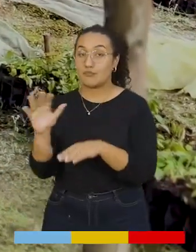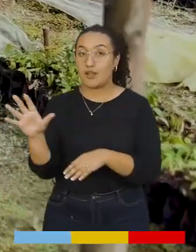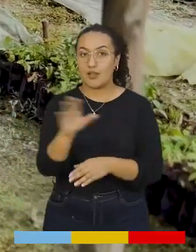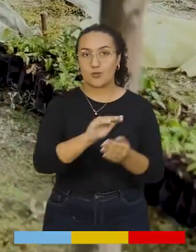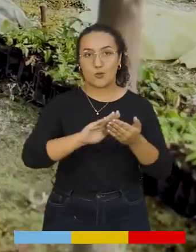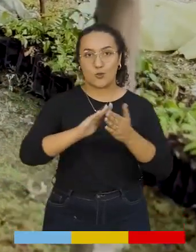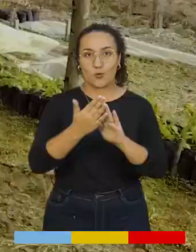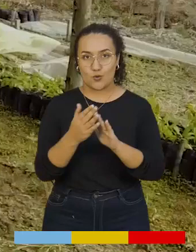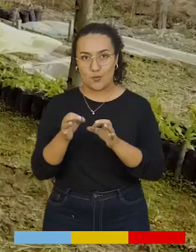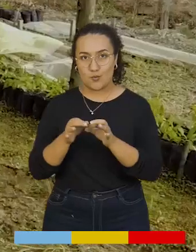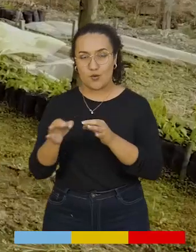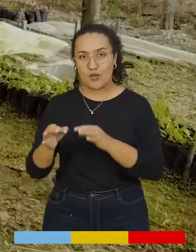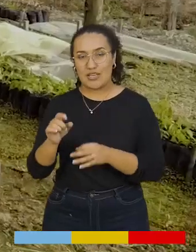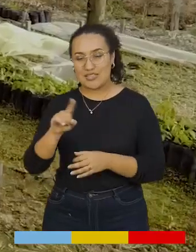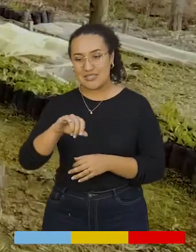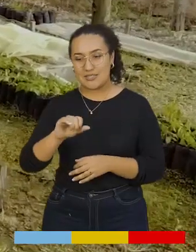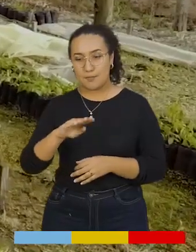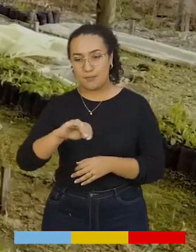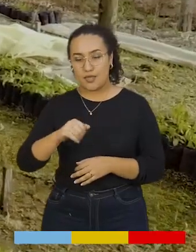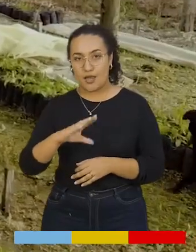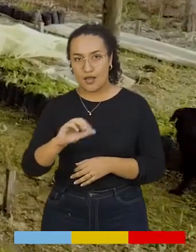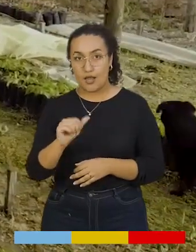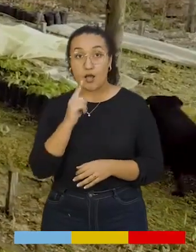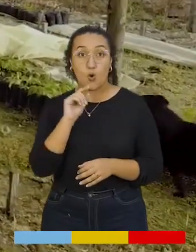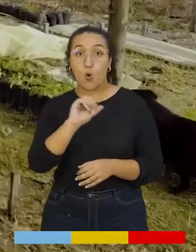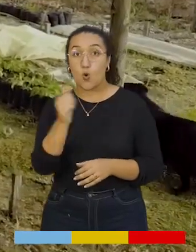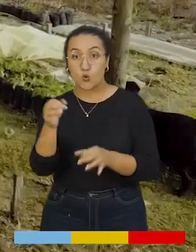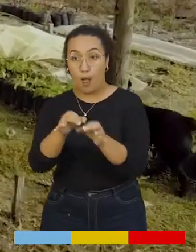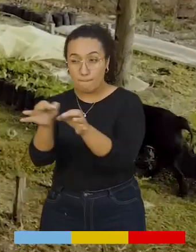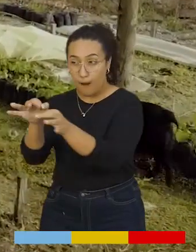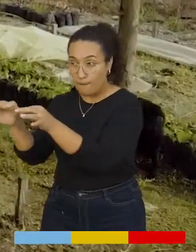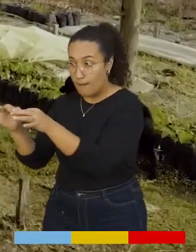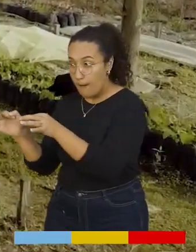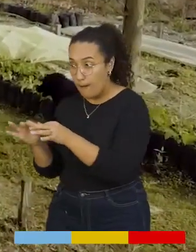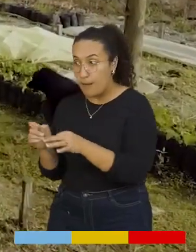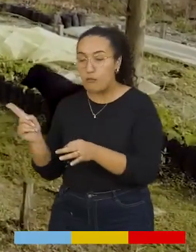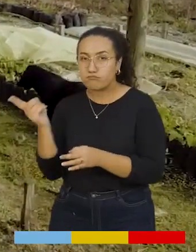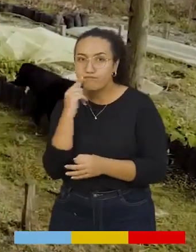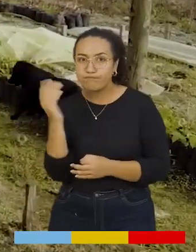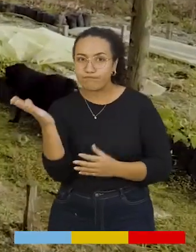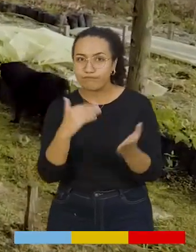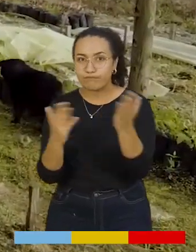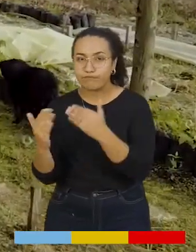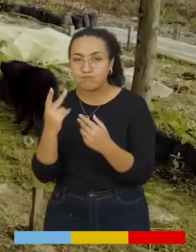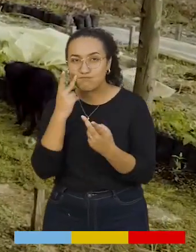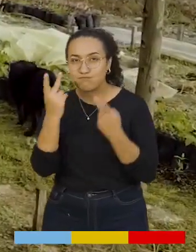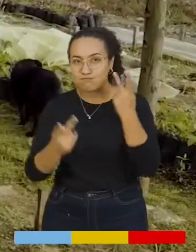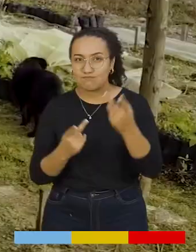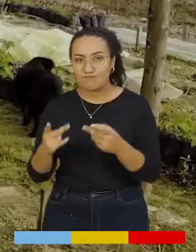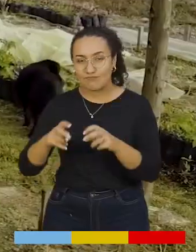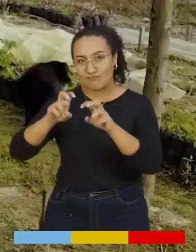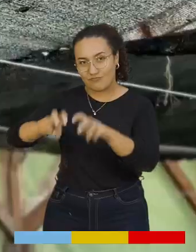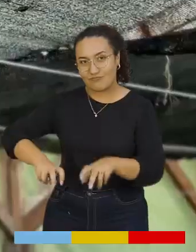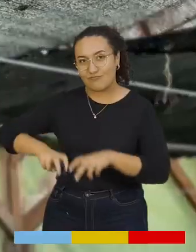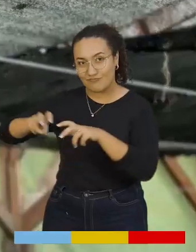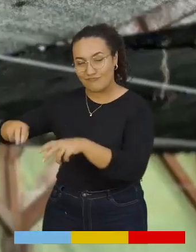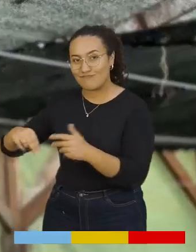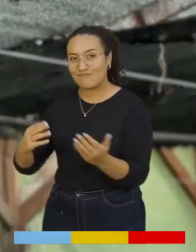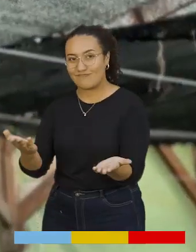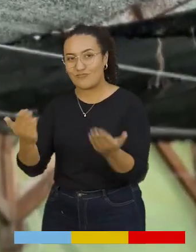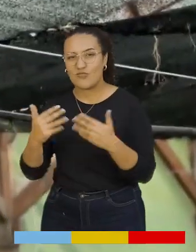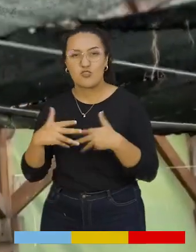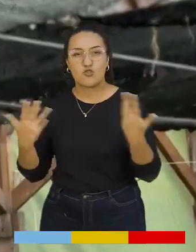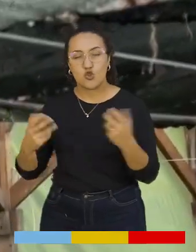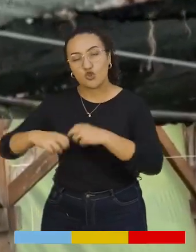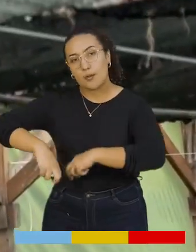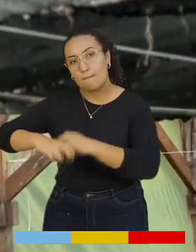Cordialmente invitados a toda la comunidad del municipio de Simijaca, de los municipios vecinos, a visitar nuestro vivero.